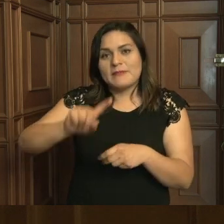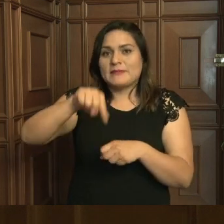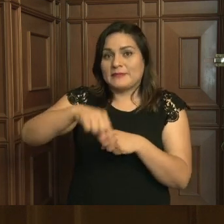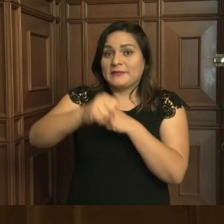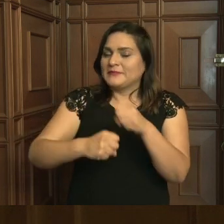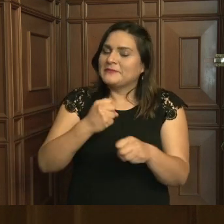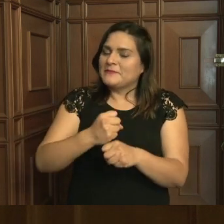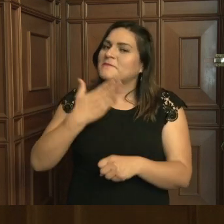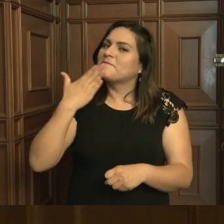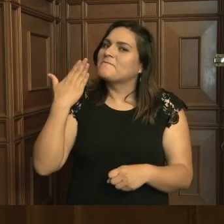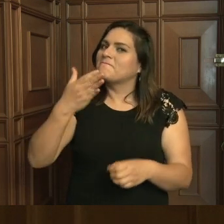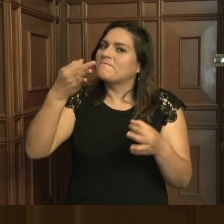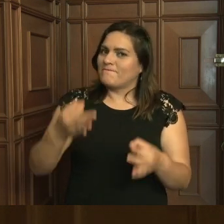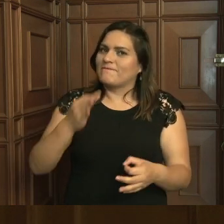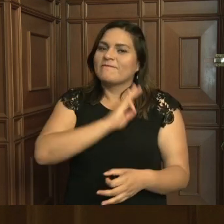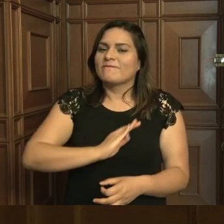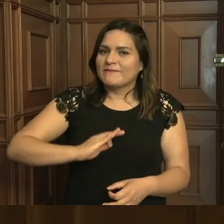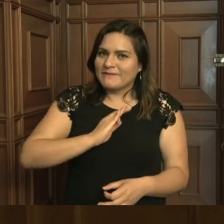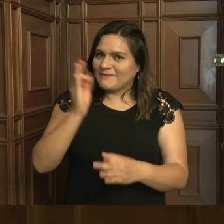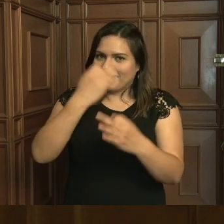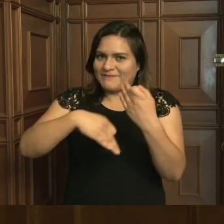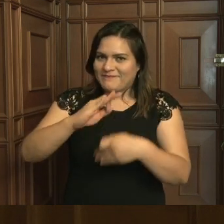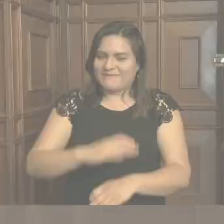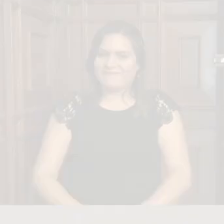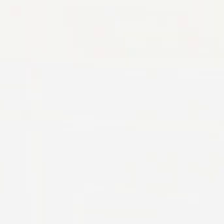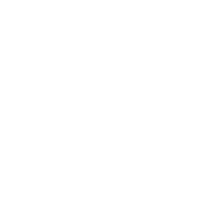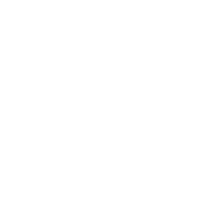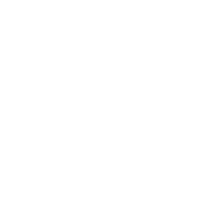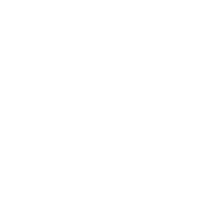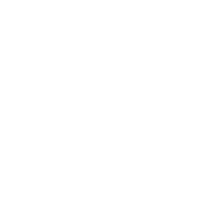ciclo escolar con gran éxito. Muchas felicidades a todos.